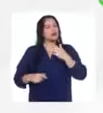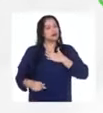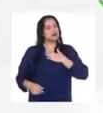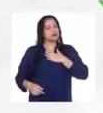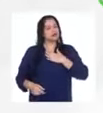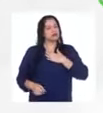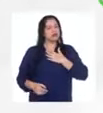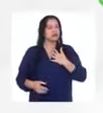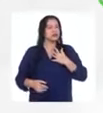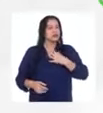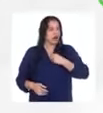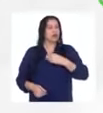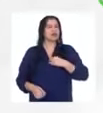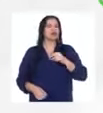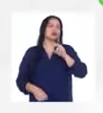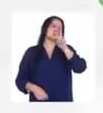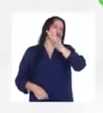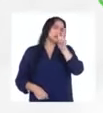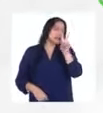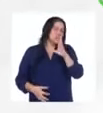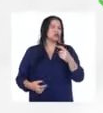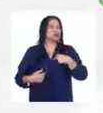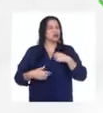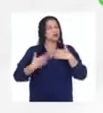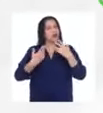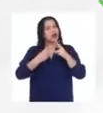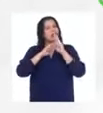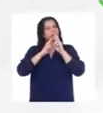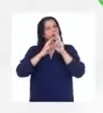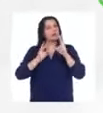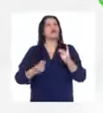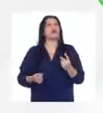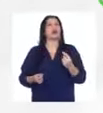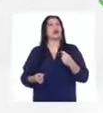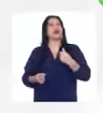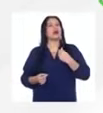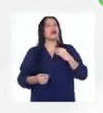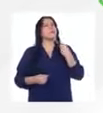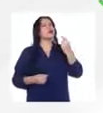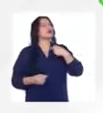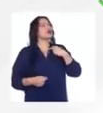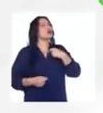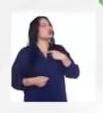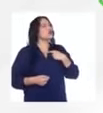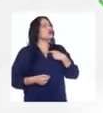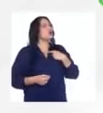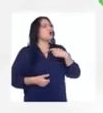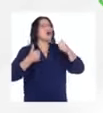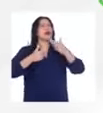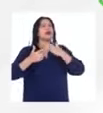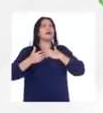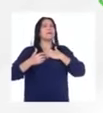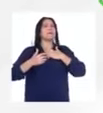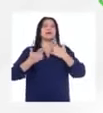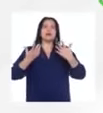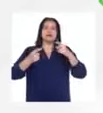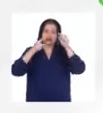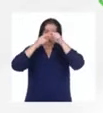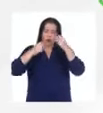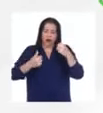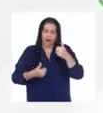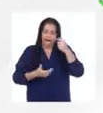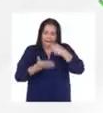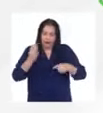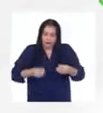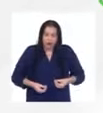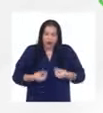años más o menos creo que yo pude responder esa segunda pregunta de ¿por qué yo nací? ¿para qué? ¿cuál era mi mi contribución? y